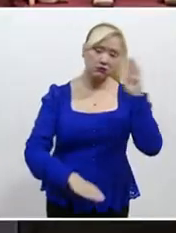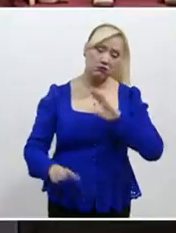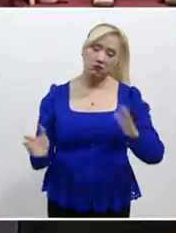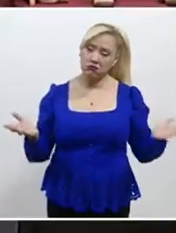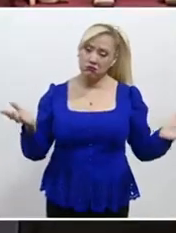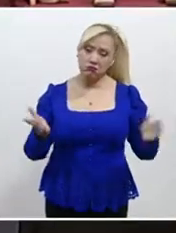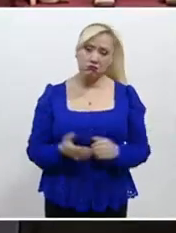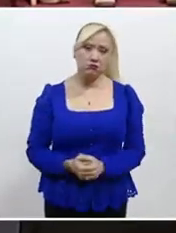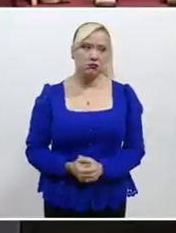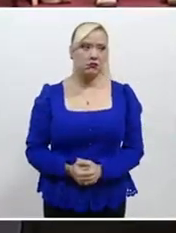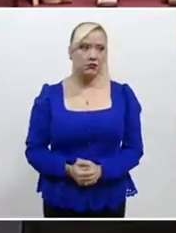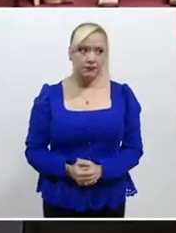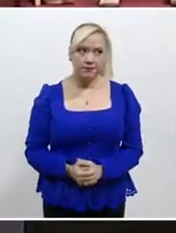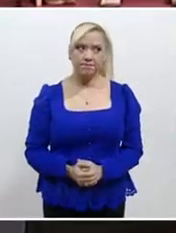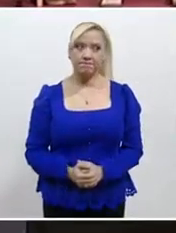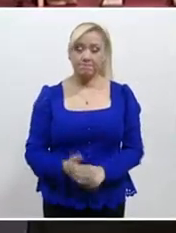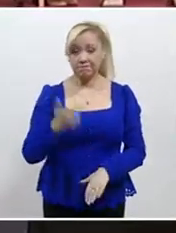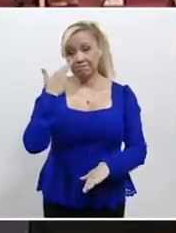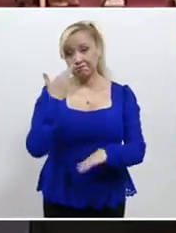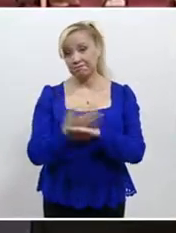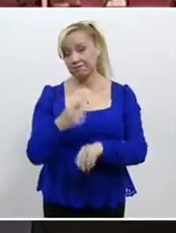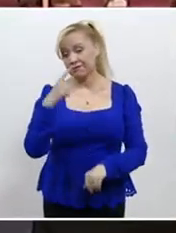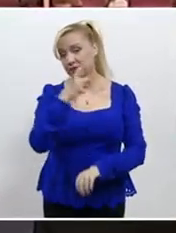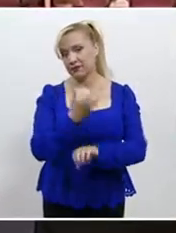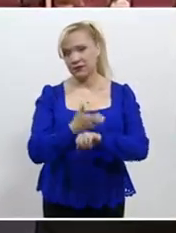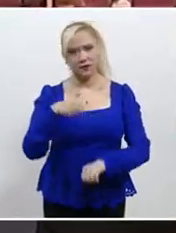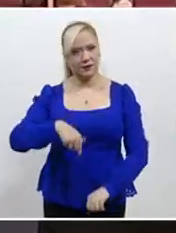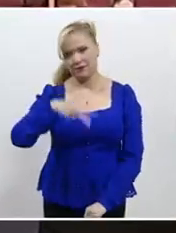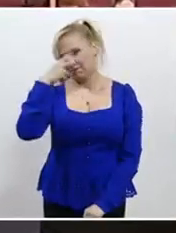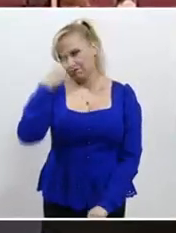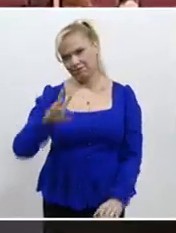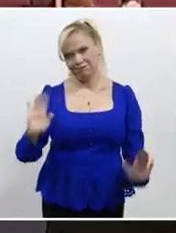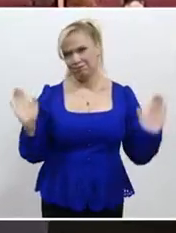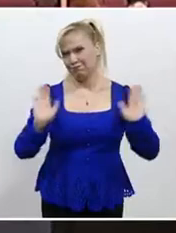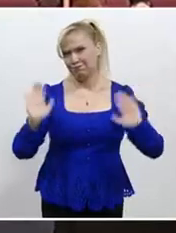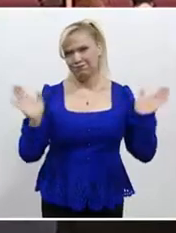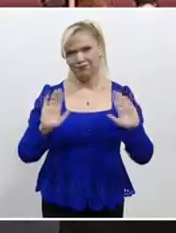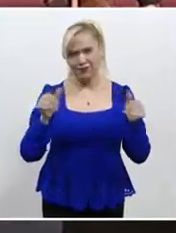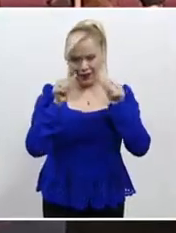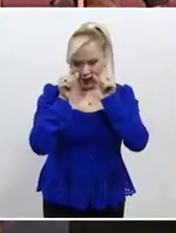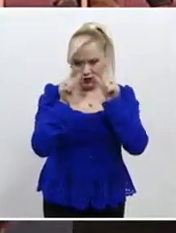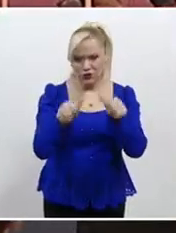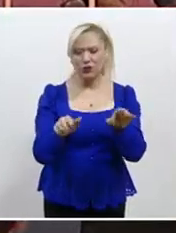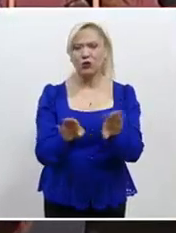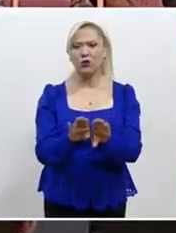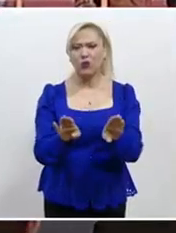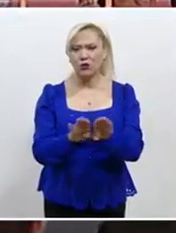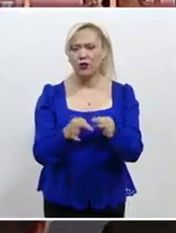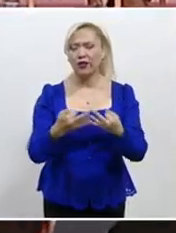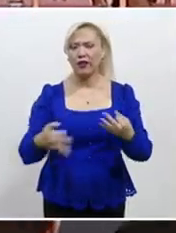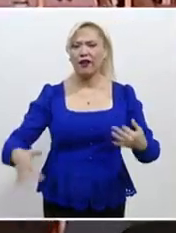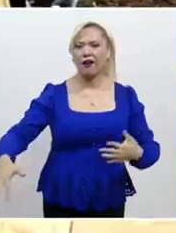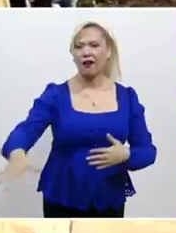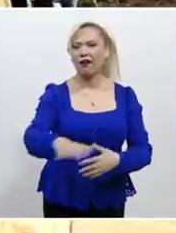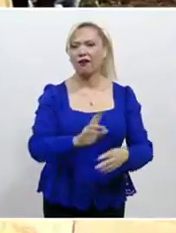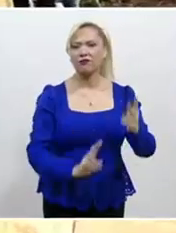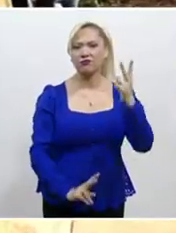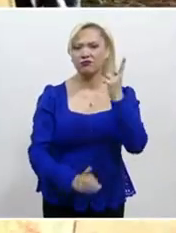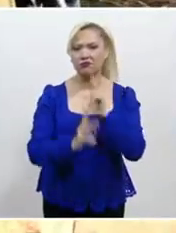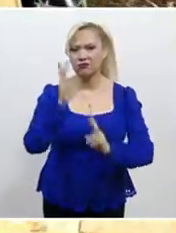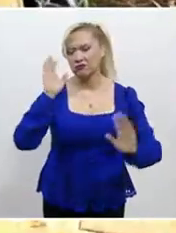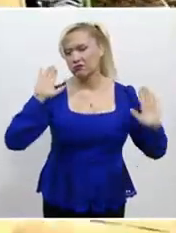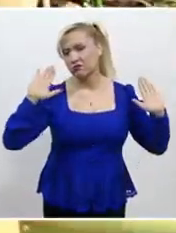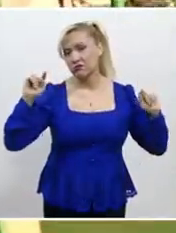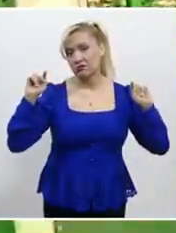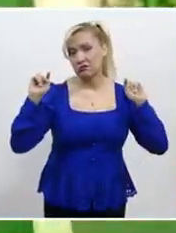Subrayaron que responsabilidad de Estados Unidos y no de México atende la desigualdad de la concentración de las tierras de cultivo, pues ello es lo